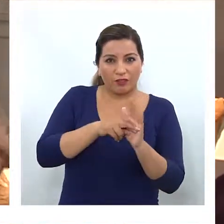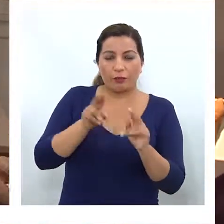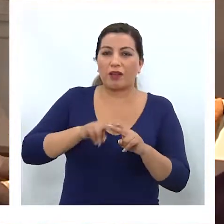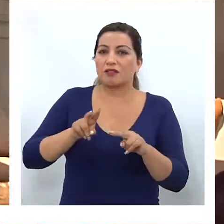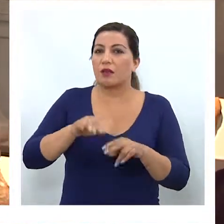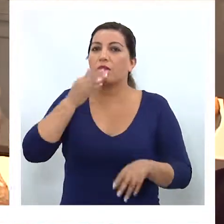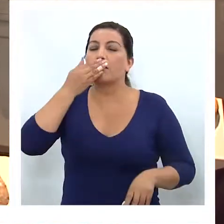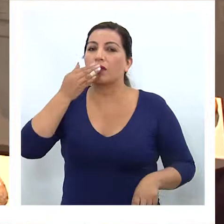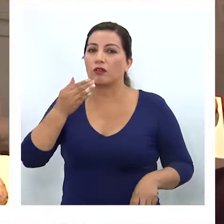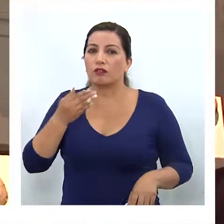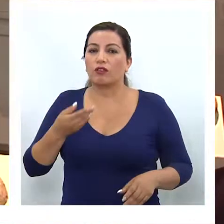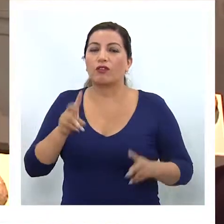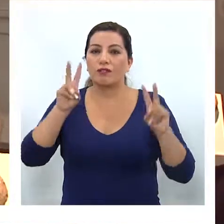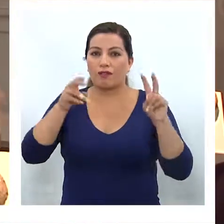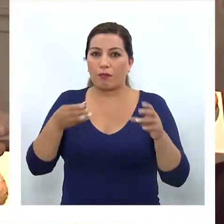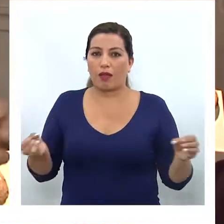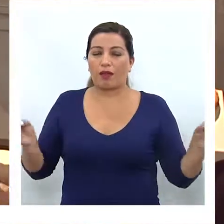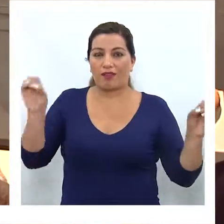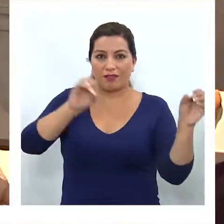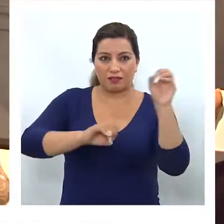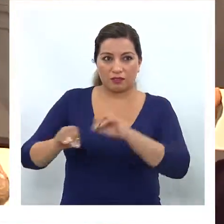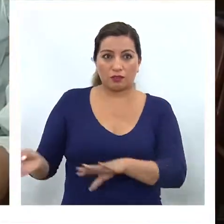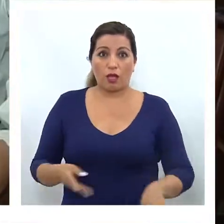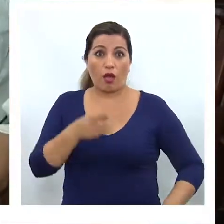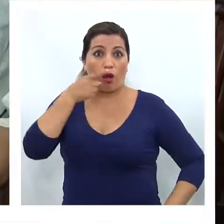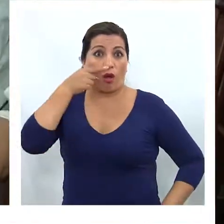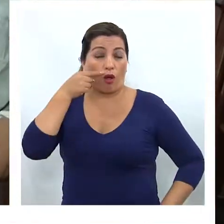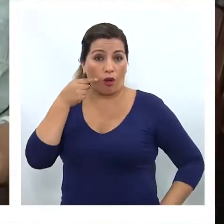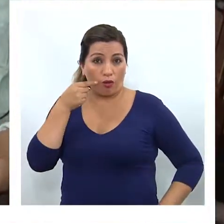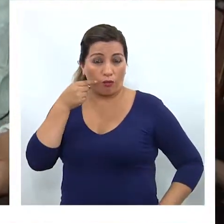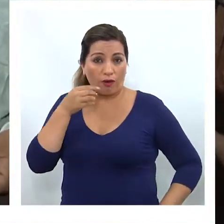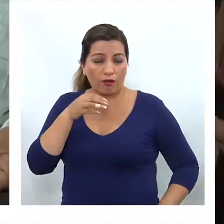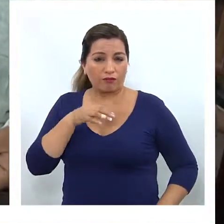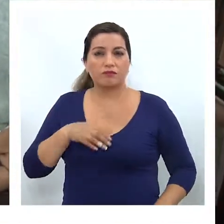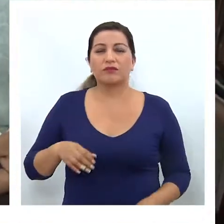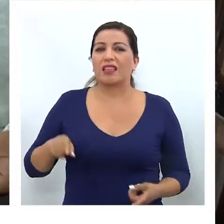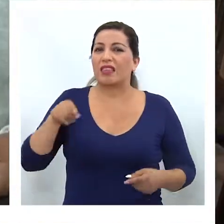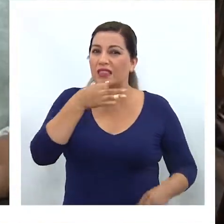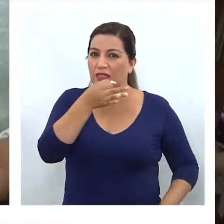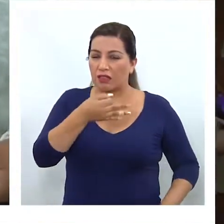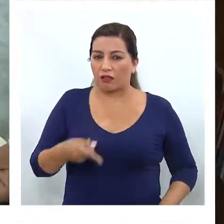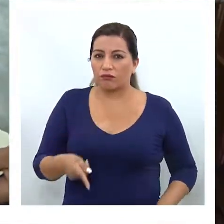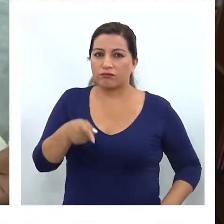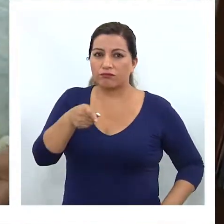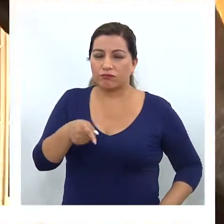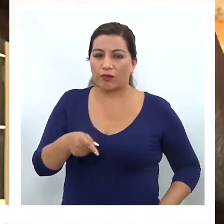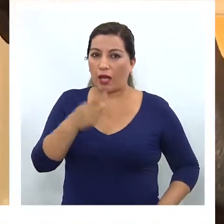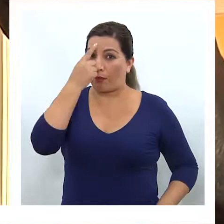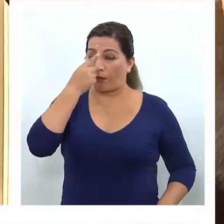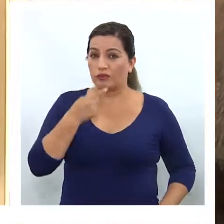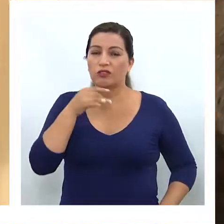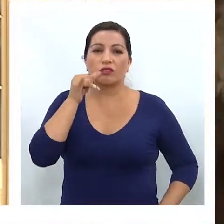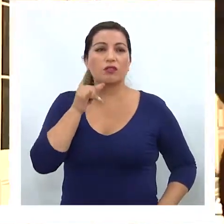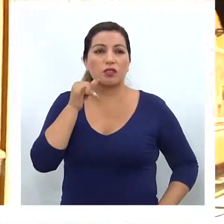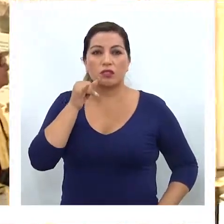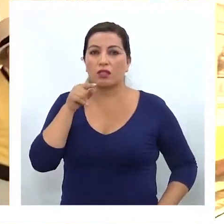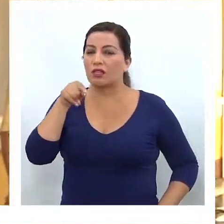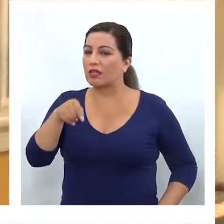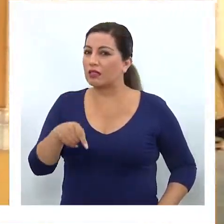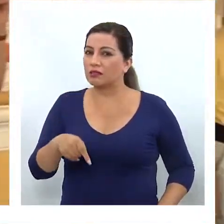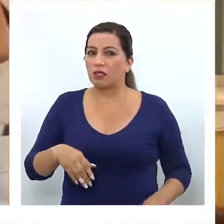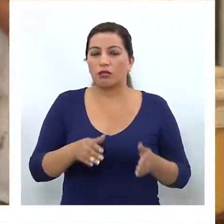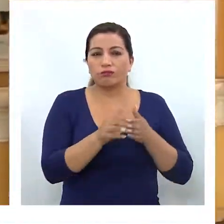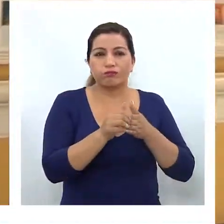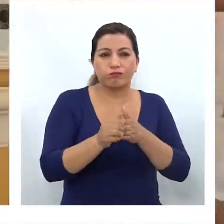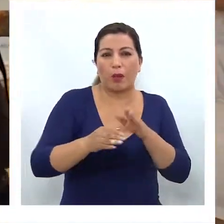rehabilitación o un mejoramiento con mucha ciencia. El arqueólogo y paleontólogo expresó que el Museo Regional de Iquique